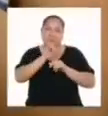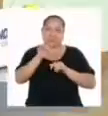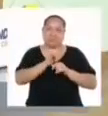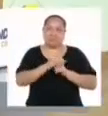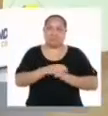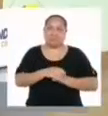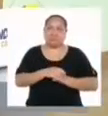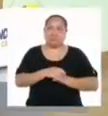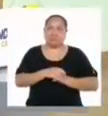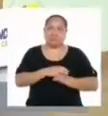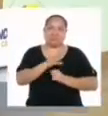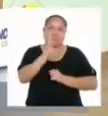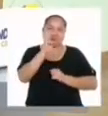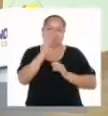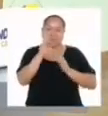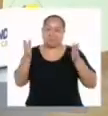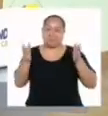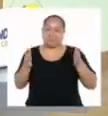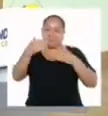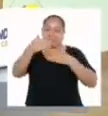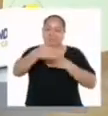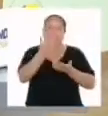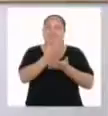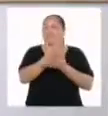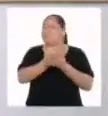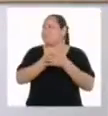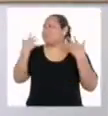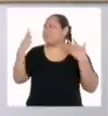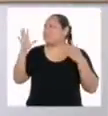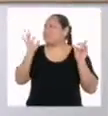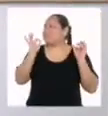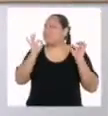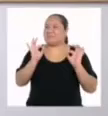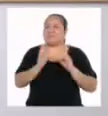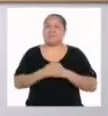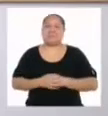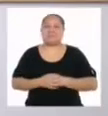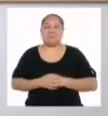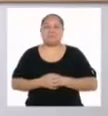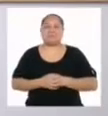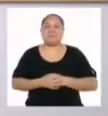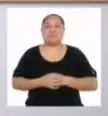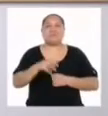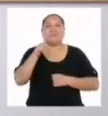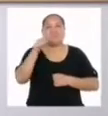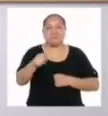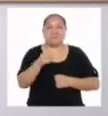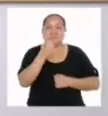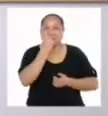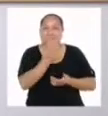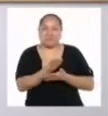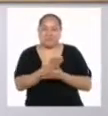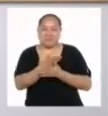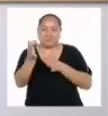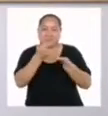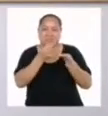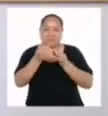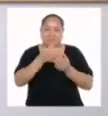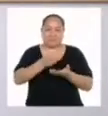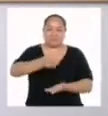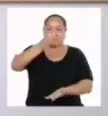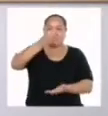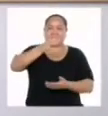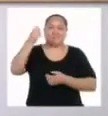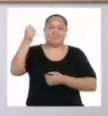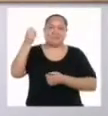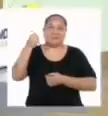y 6 centímetros también. ¡Comprobado! ¡Fantástico! Esa ha sido una buena descripción de la caja